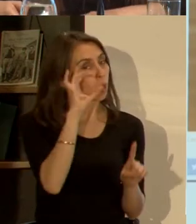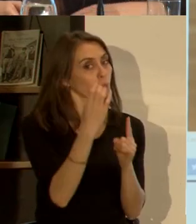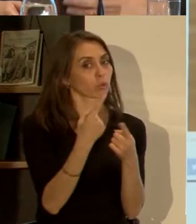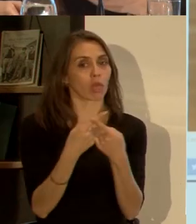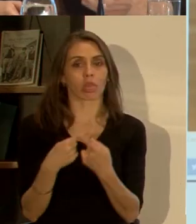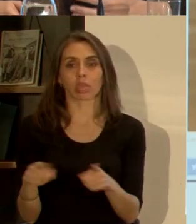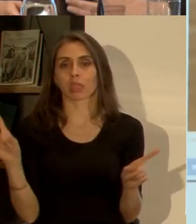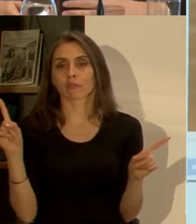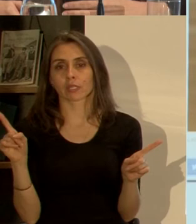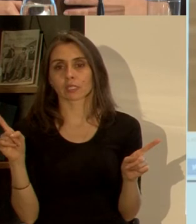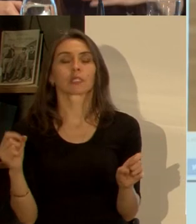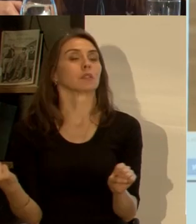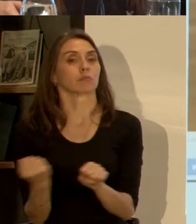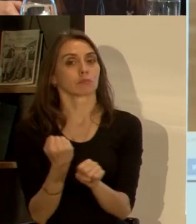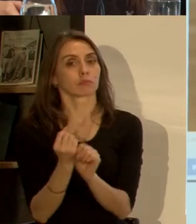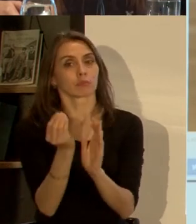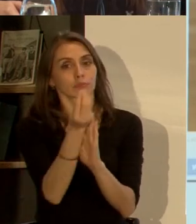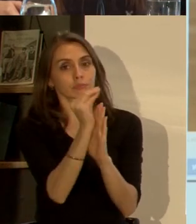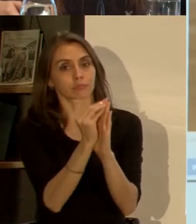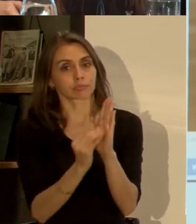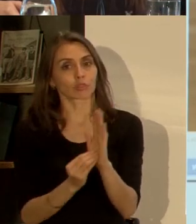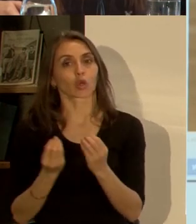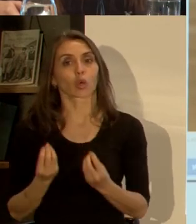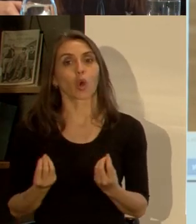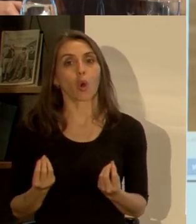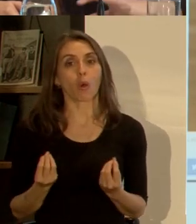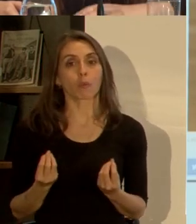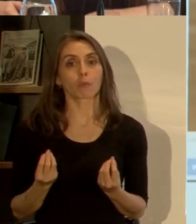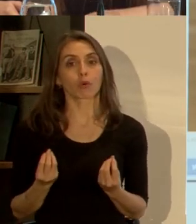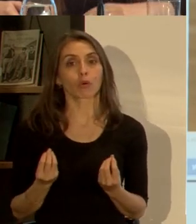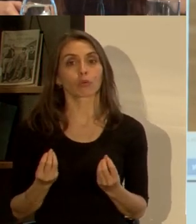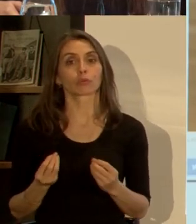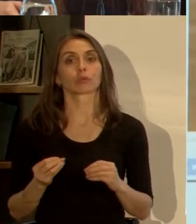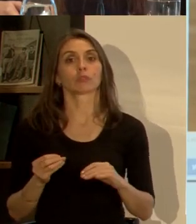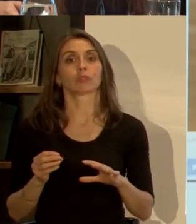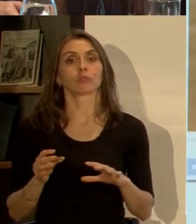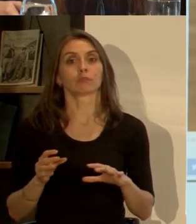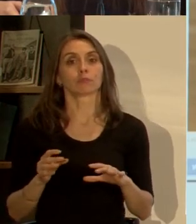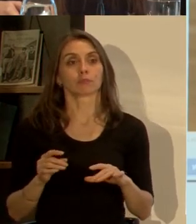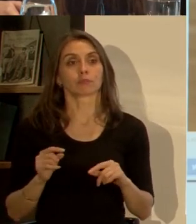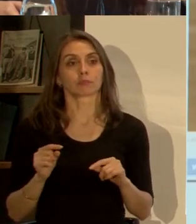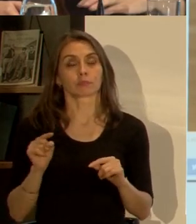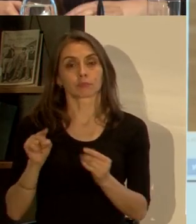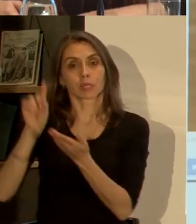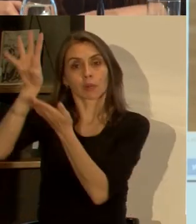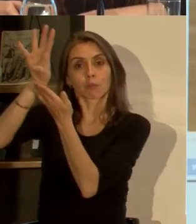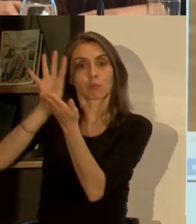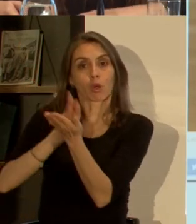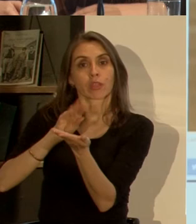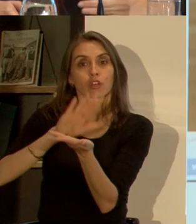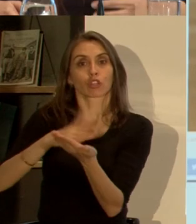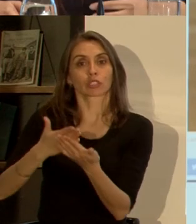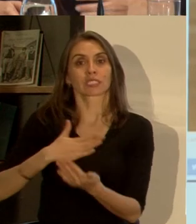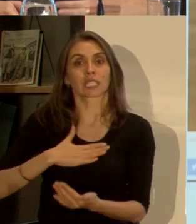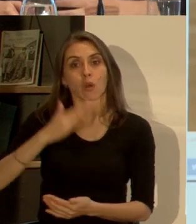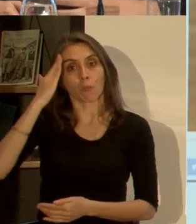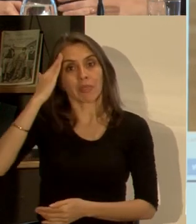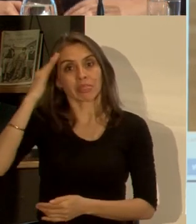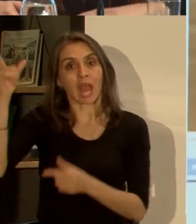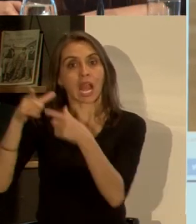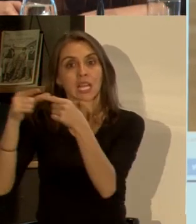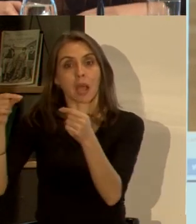pero estamos trabajando en eso estamos tratando de ver cómo adoptamos este modelo de salud mental de Japón